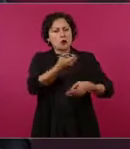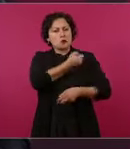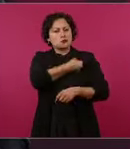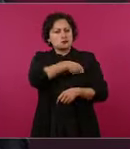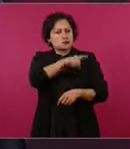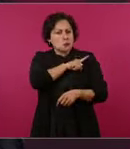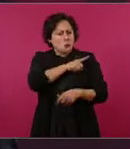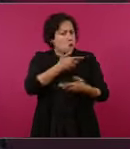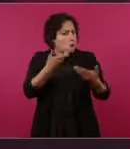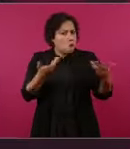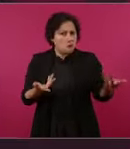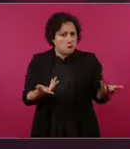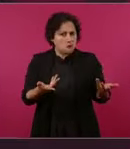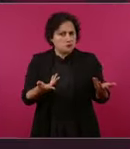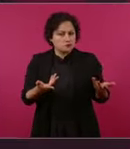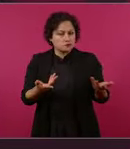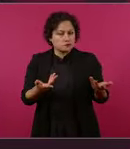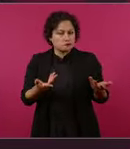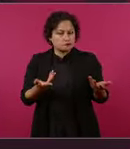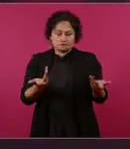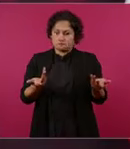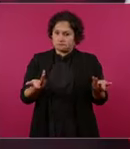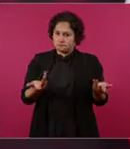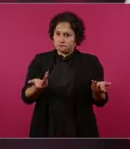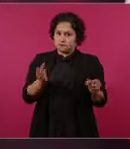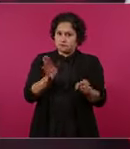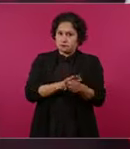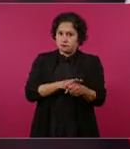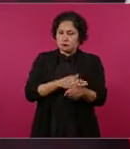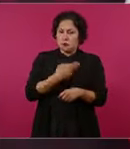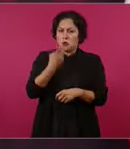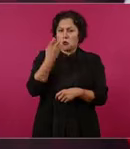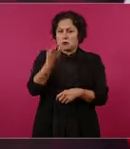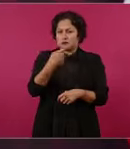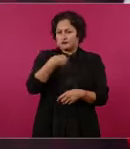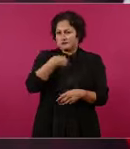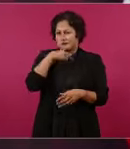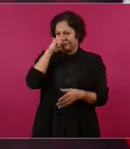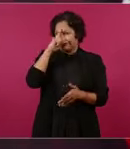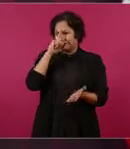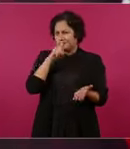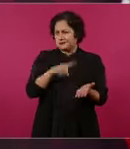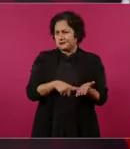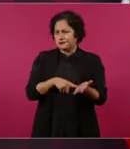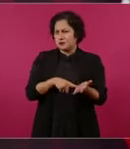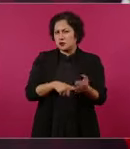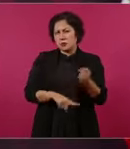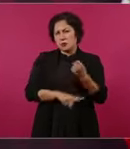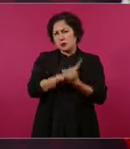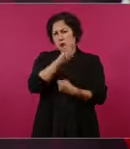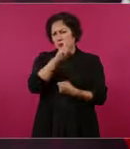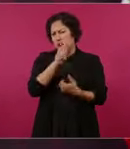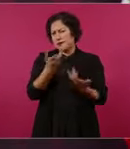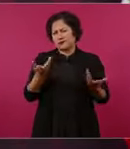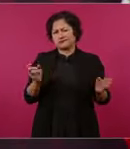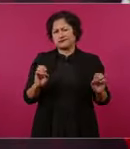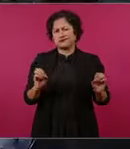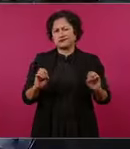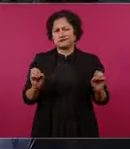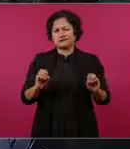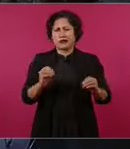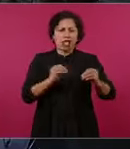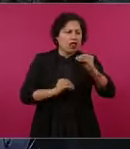Entonces, no va a haber ningún problema, no va a haber pleito.